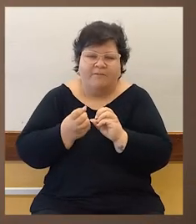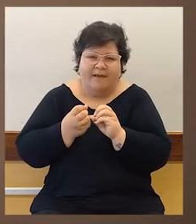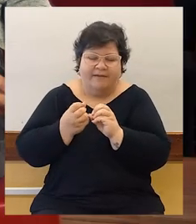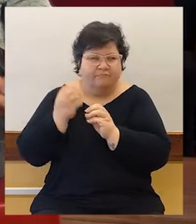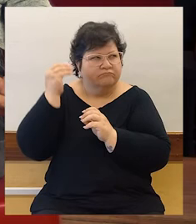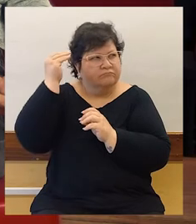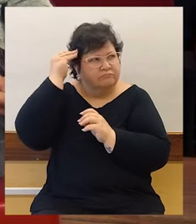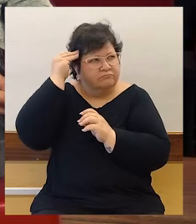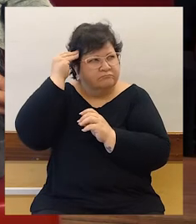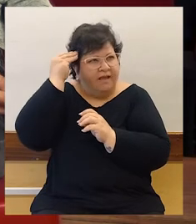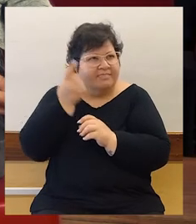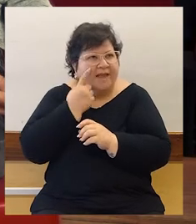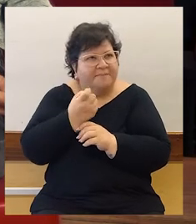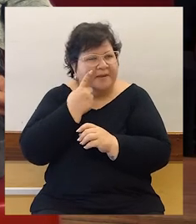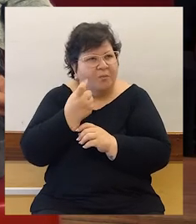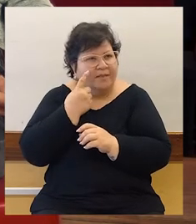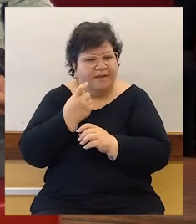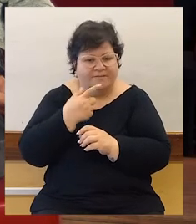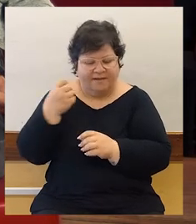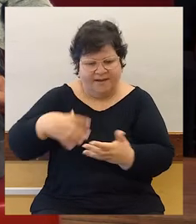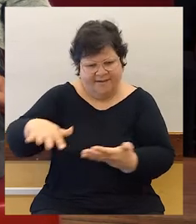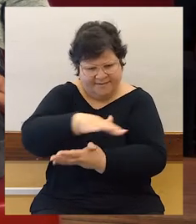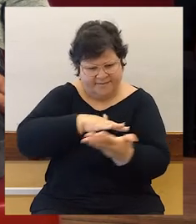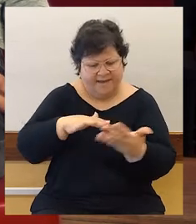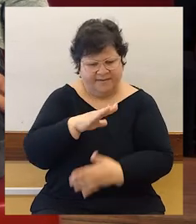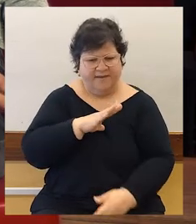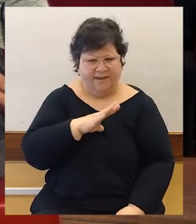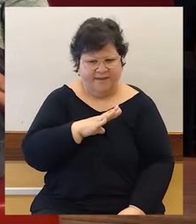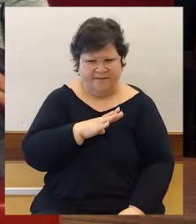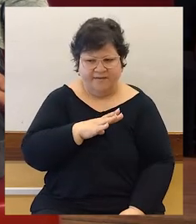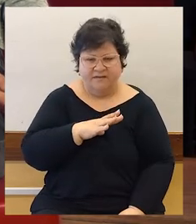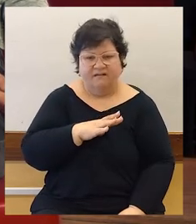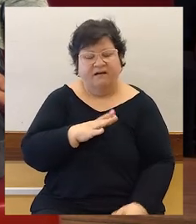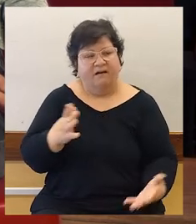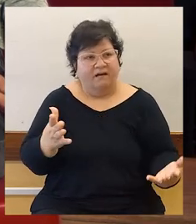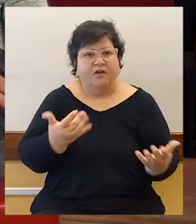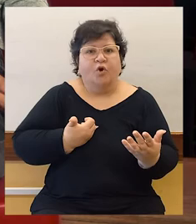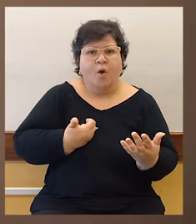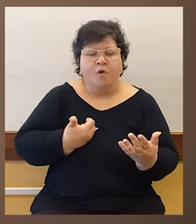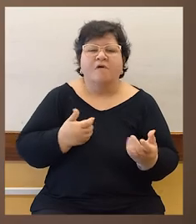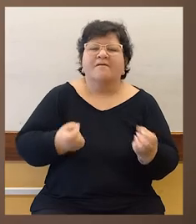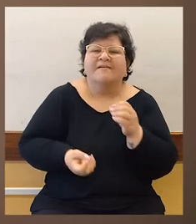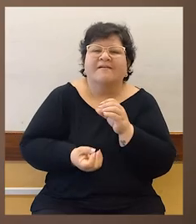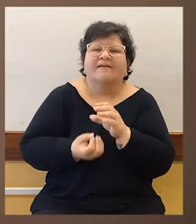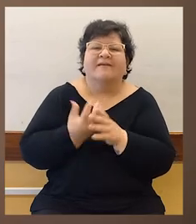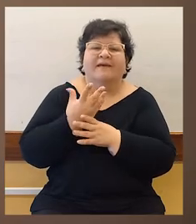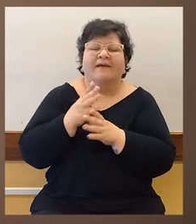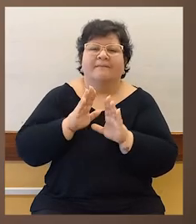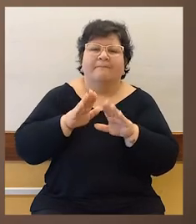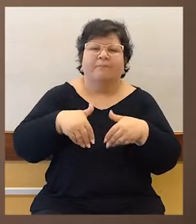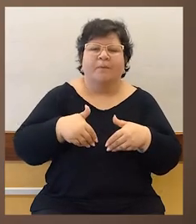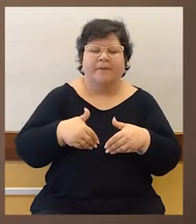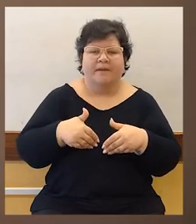romper la realidad que se nos da, o la que tenemos como dada, para crear nuestra propia también